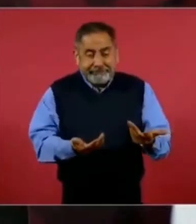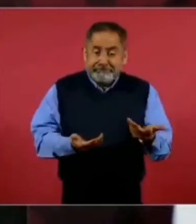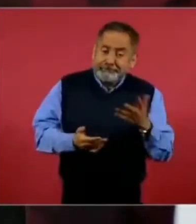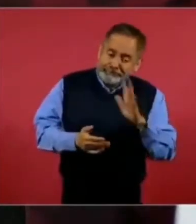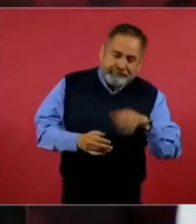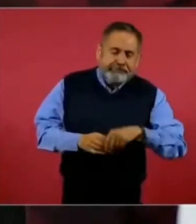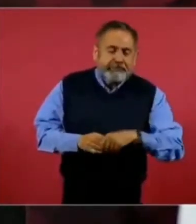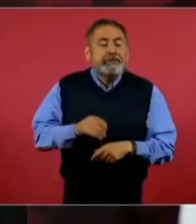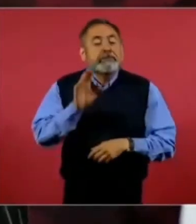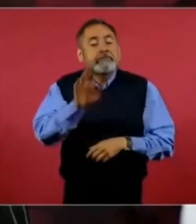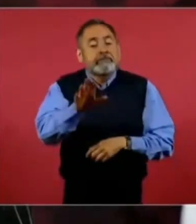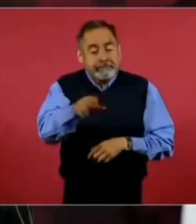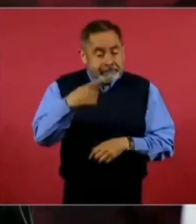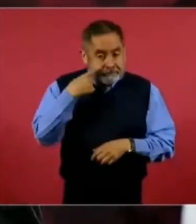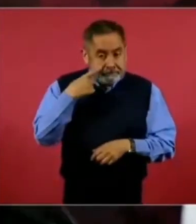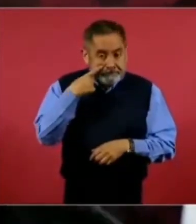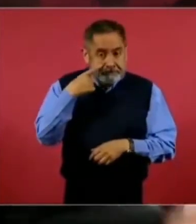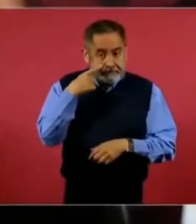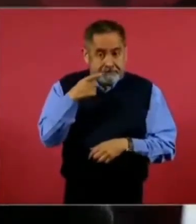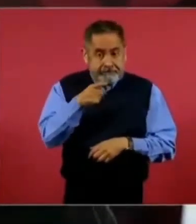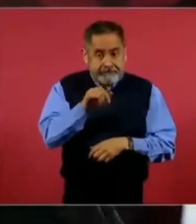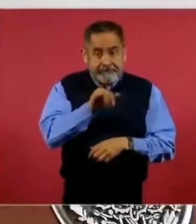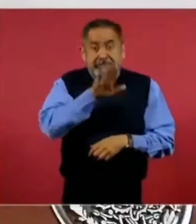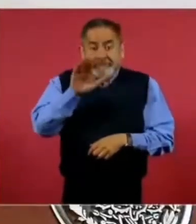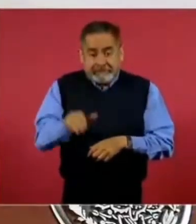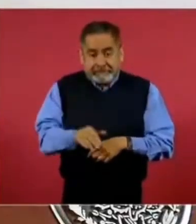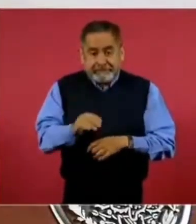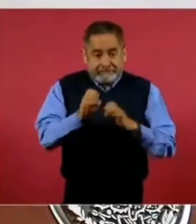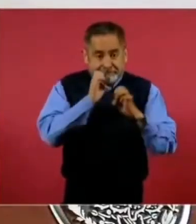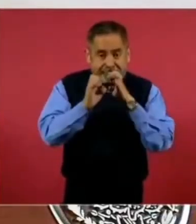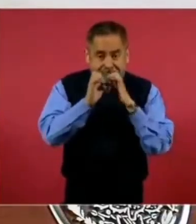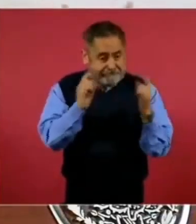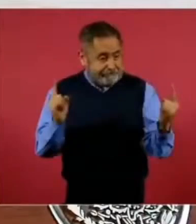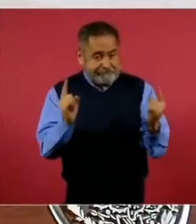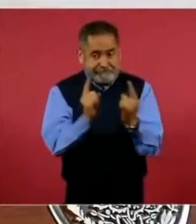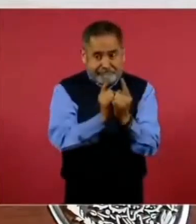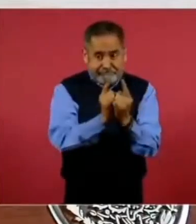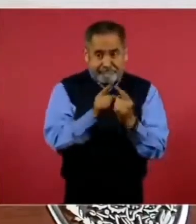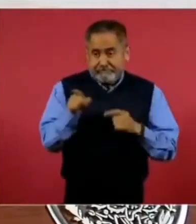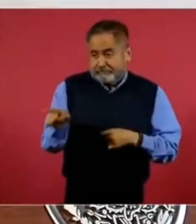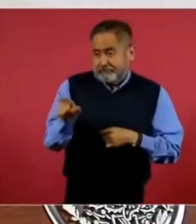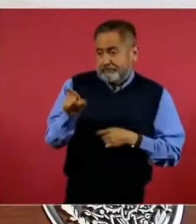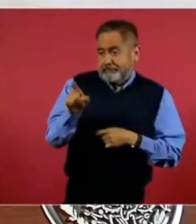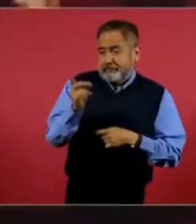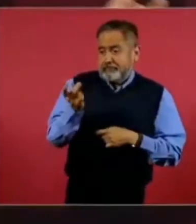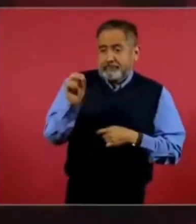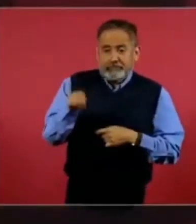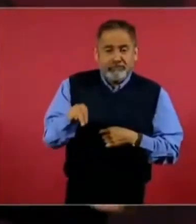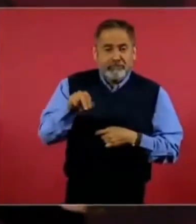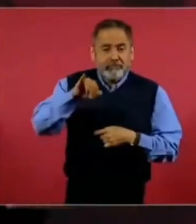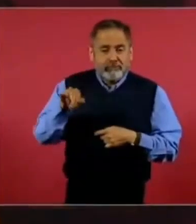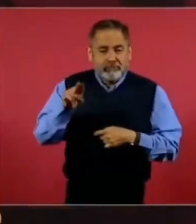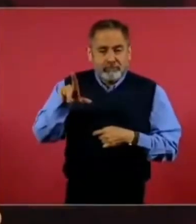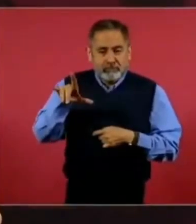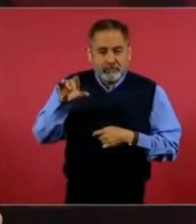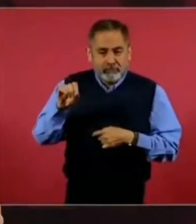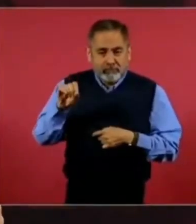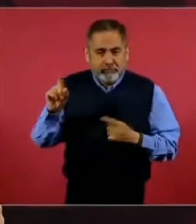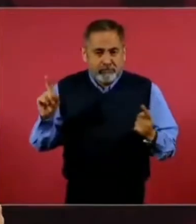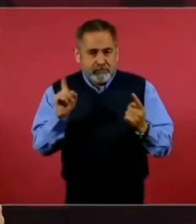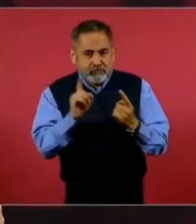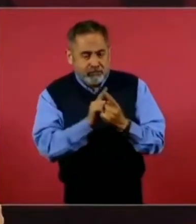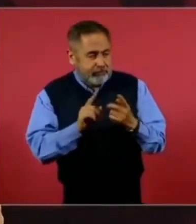Entonces, cuando se iba a llevar a cabo esta entrevista, pues don Julio no la iba a dejar